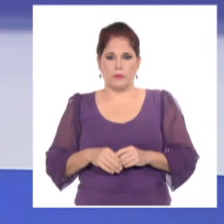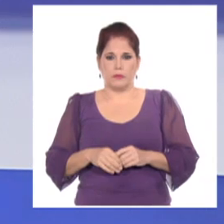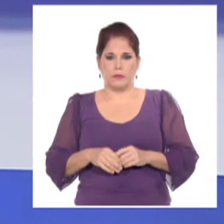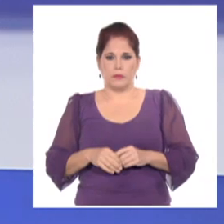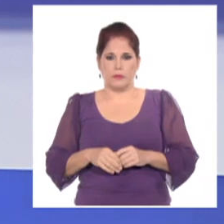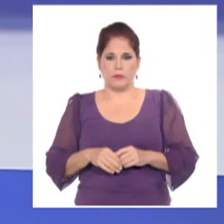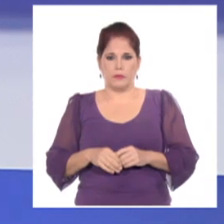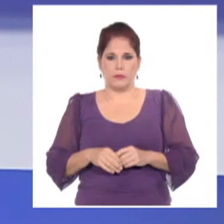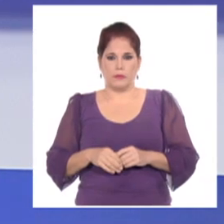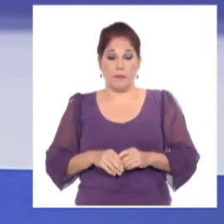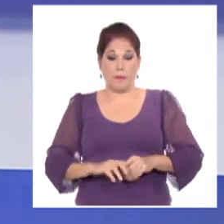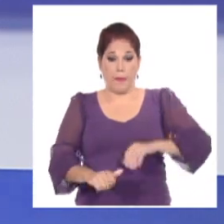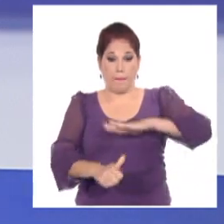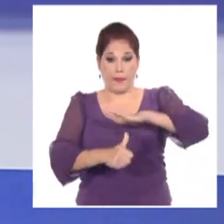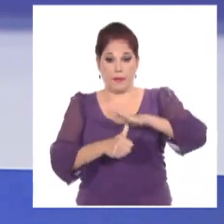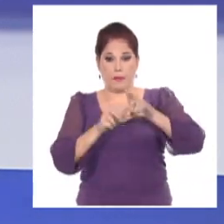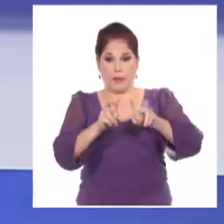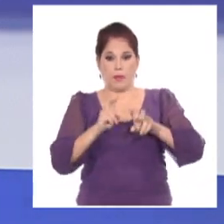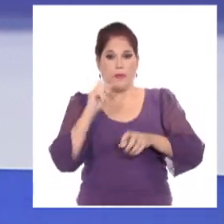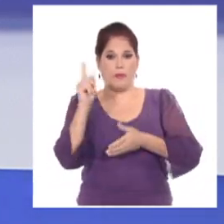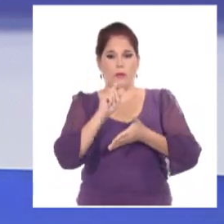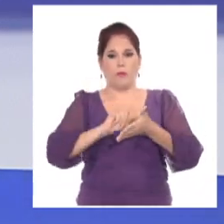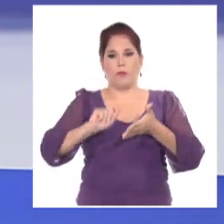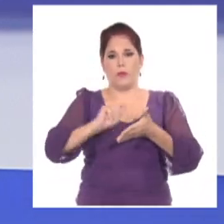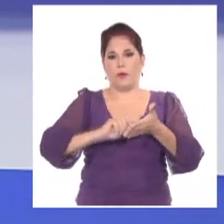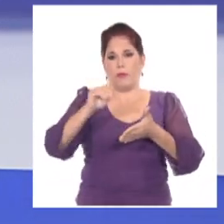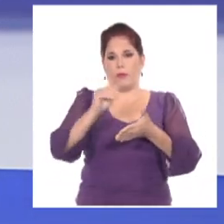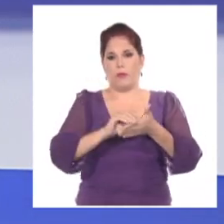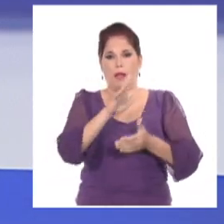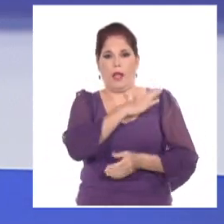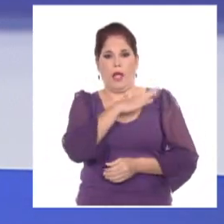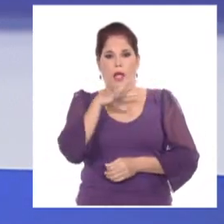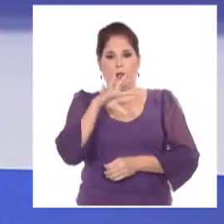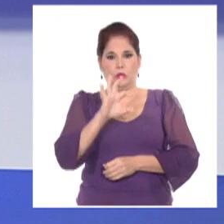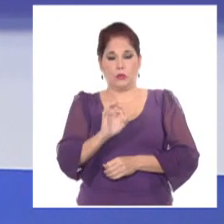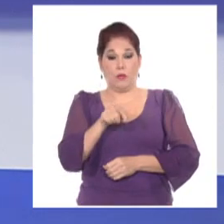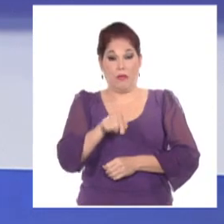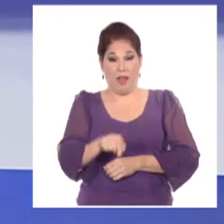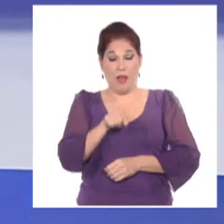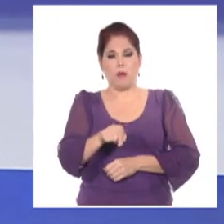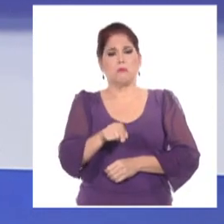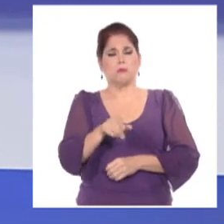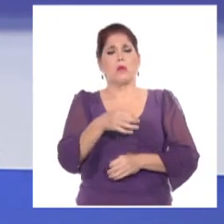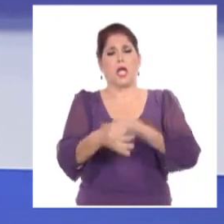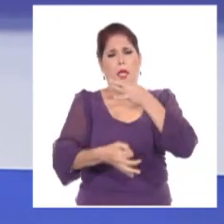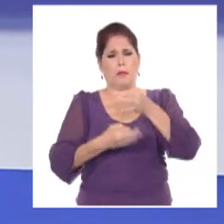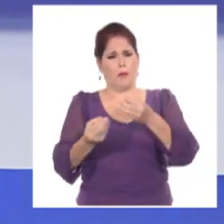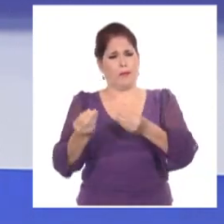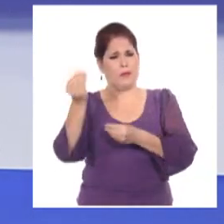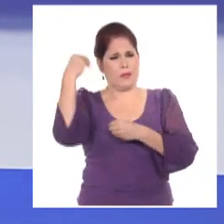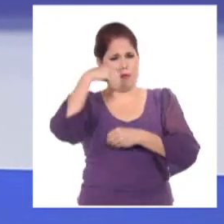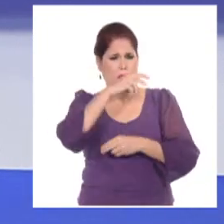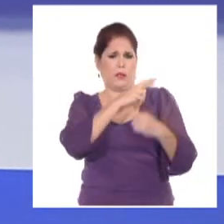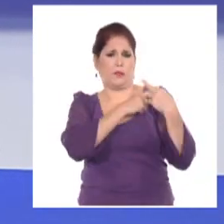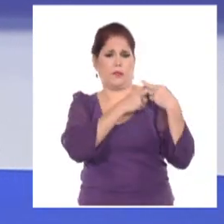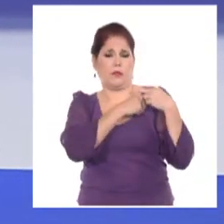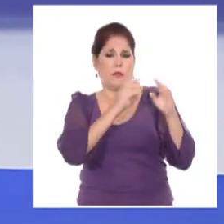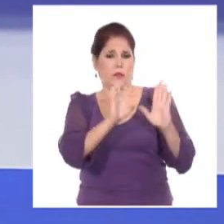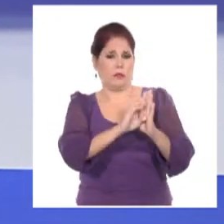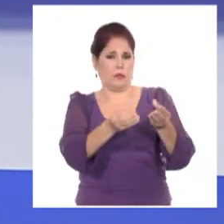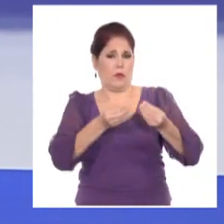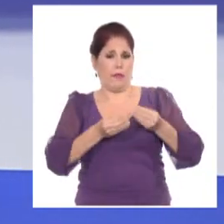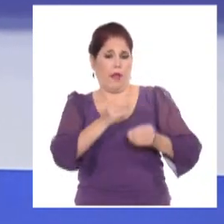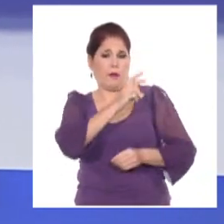El presidente de la Asamblea Nacional del Poder Popular, Esteban Lazo Hernández, en el ejercicio de las atribuciones conferidas por la Constitución de la República,